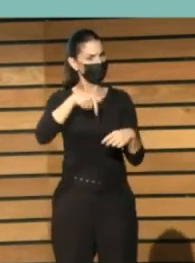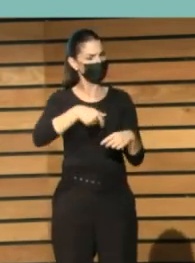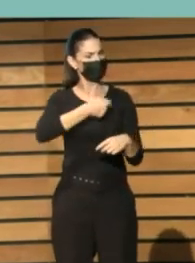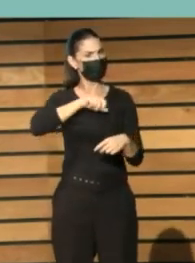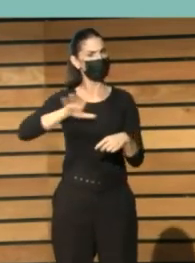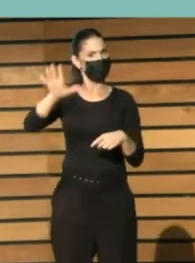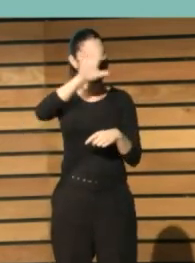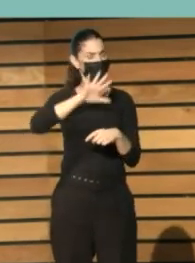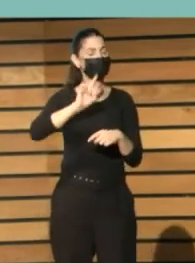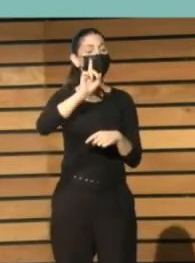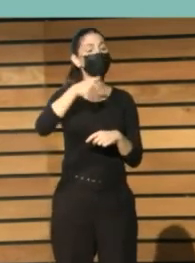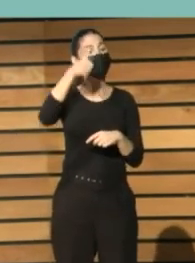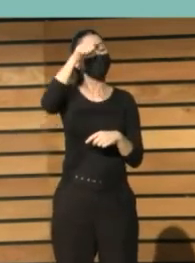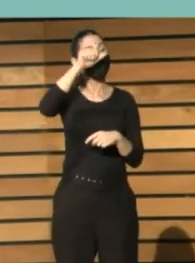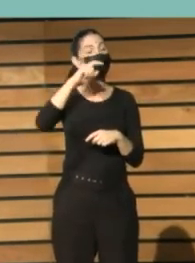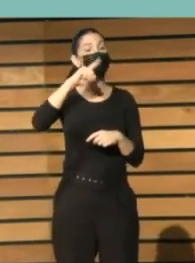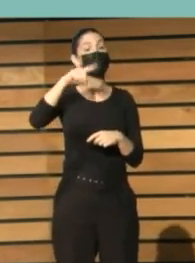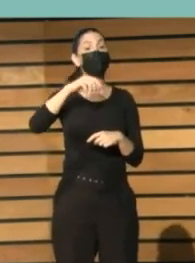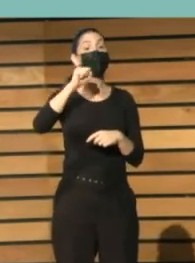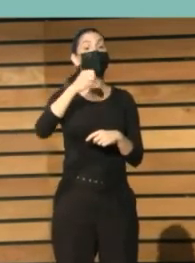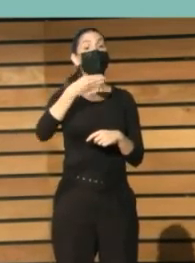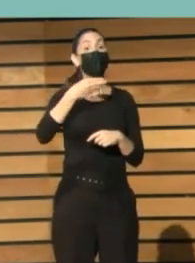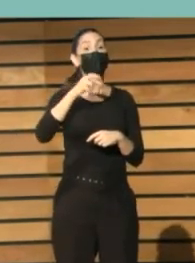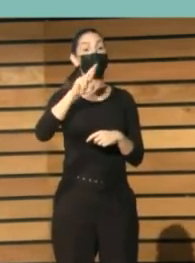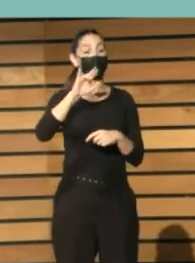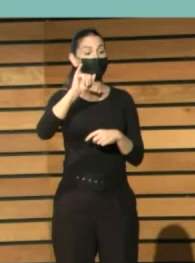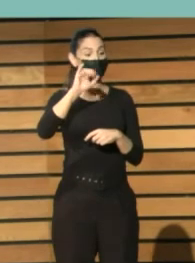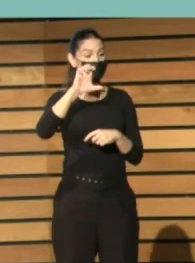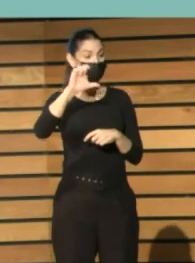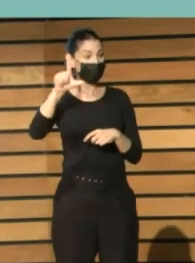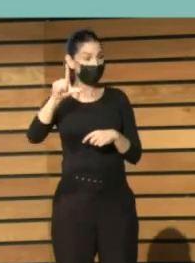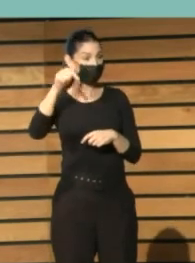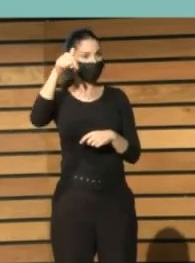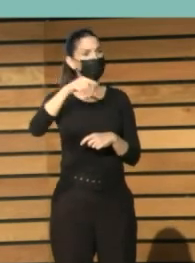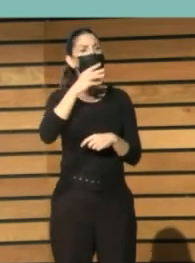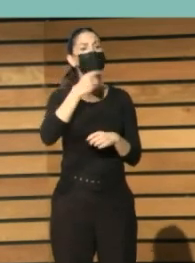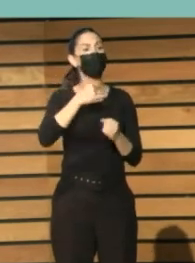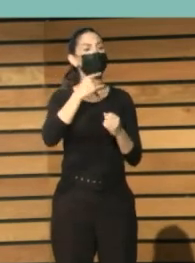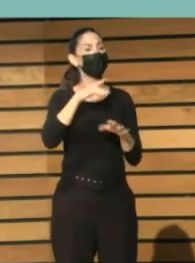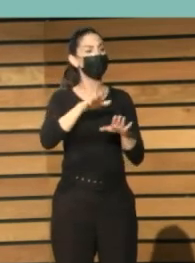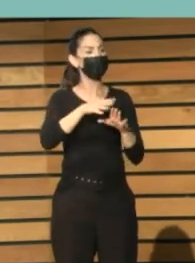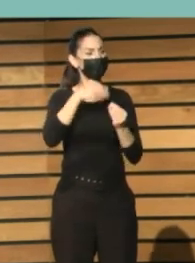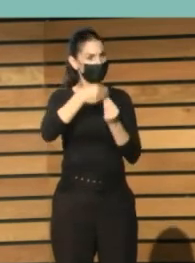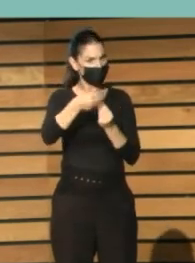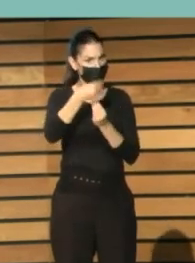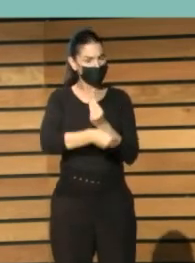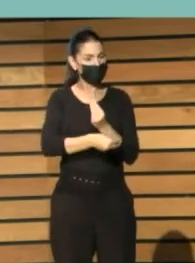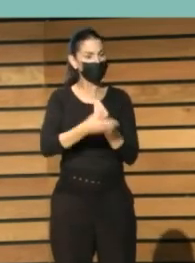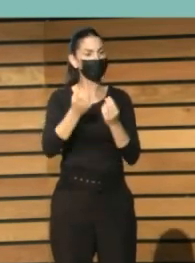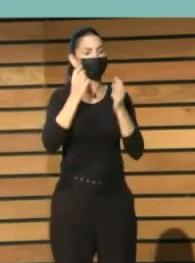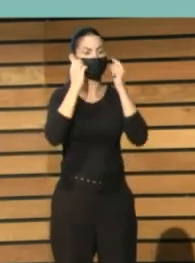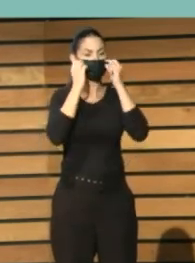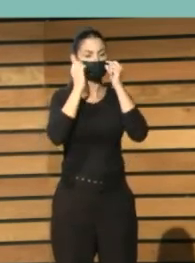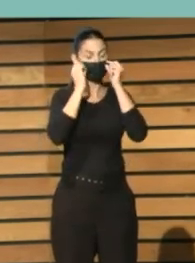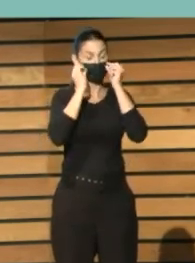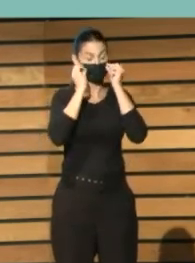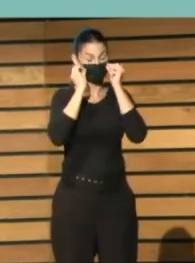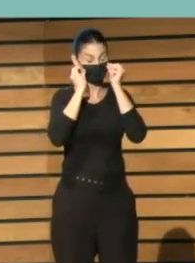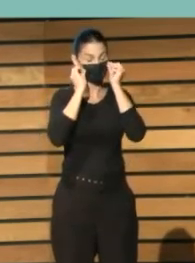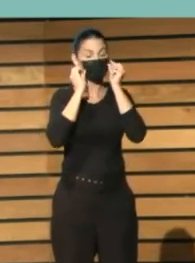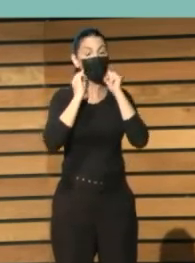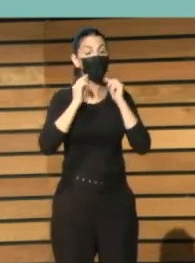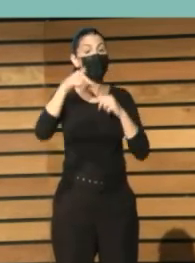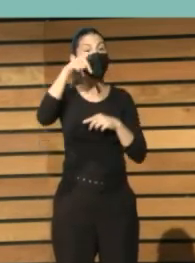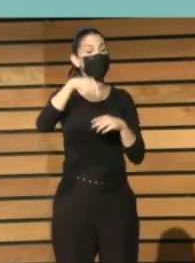también Gabriel Betancourt, de aquí, de Gran Canaria, de la FEDAC, y otros expertos de la Biblioteca Nacional, de Galiciana, de la Universidad de Valencia y de la